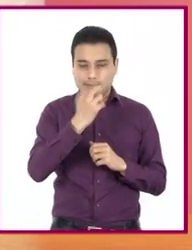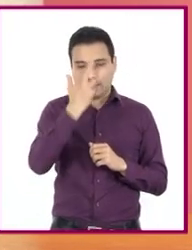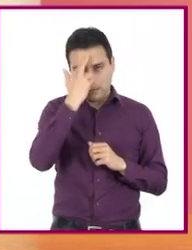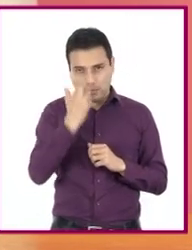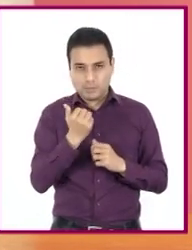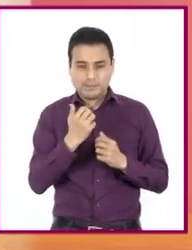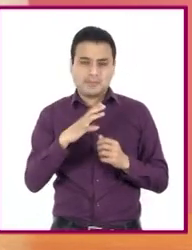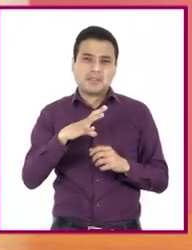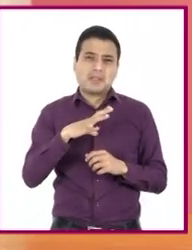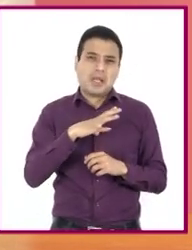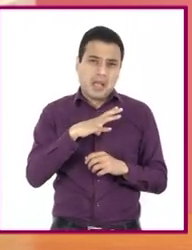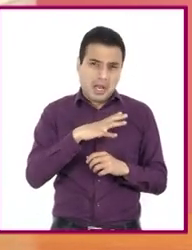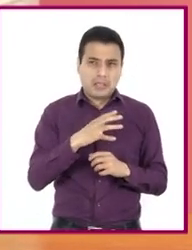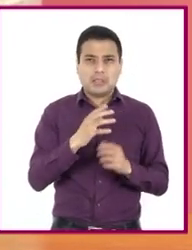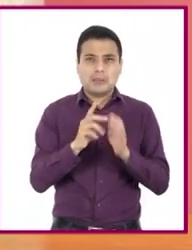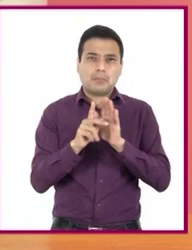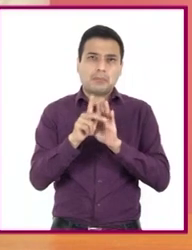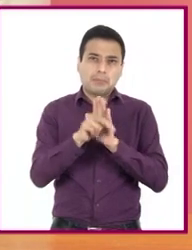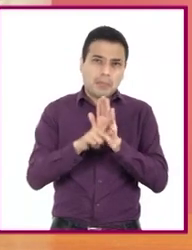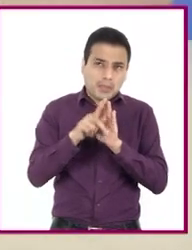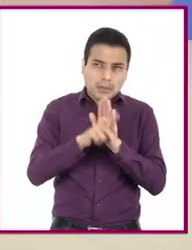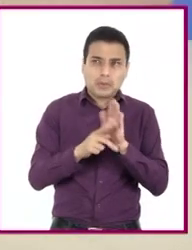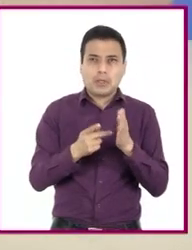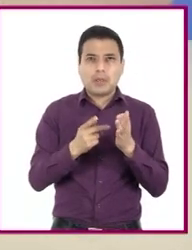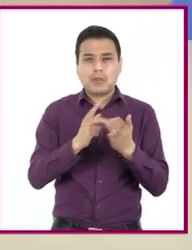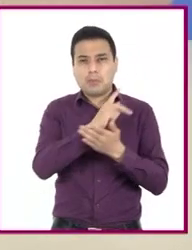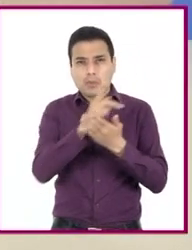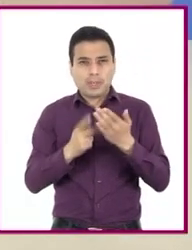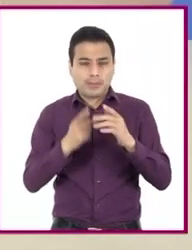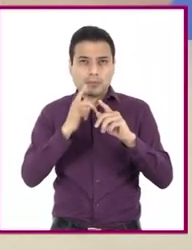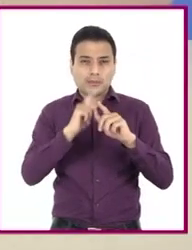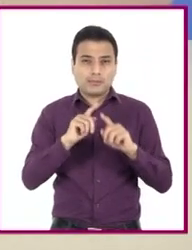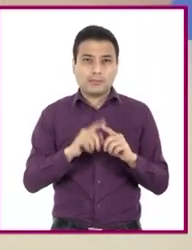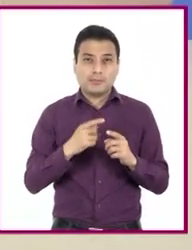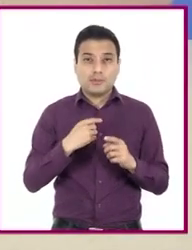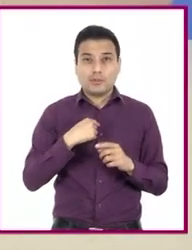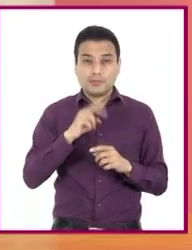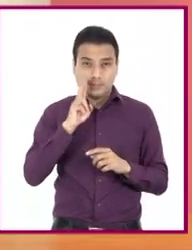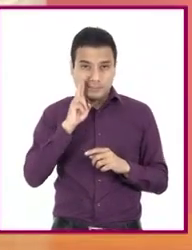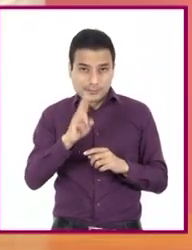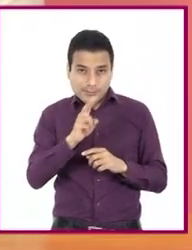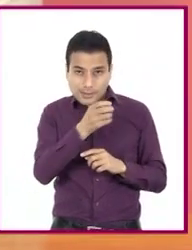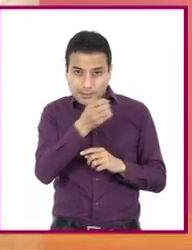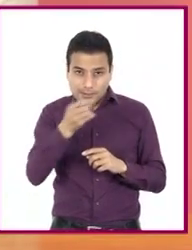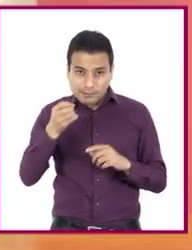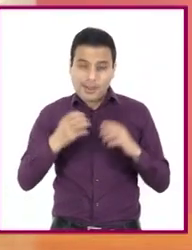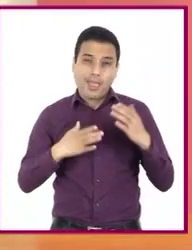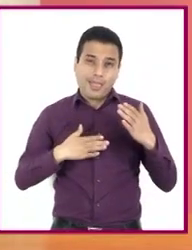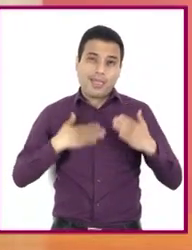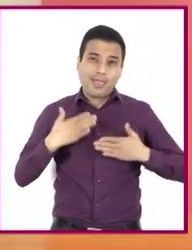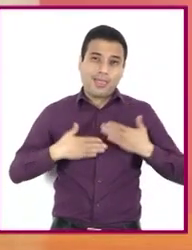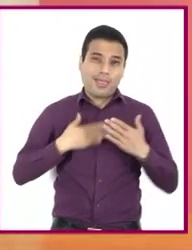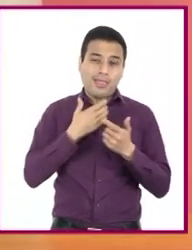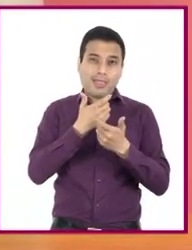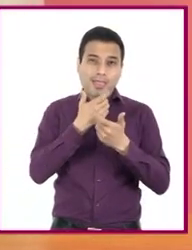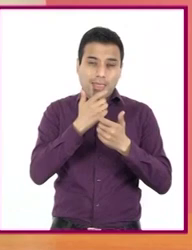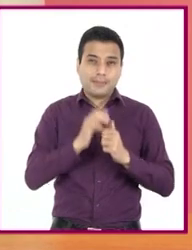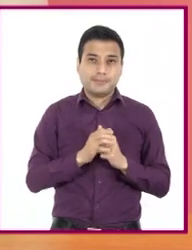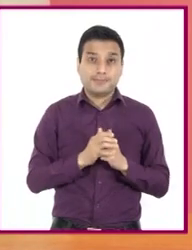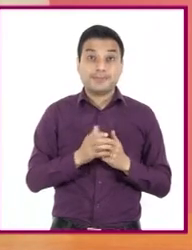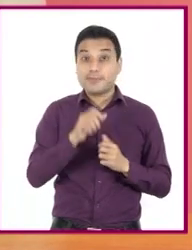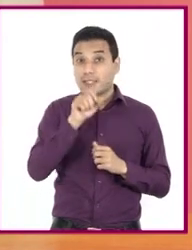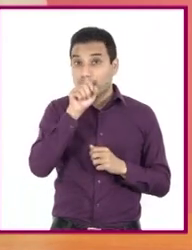Hay programas o películas con los que nos divertimos y pasamos buenos momentos. Pero al igual que sucede con los libros,